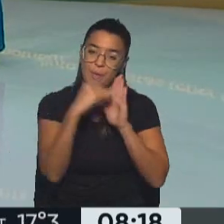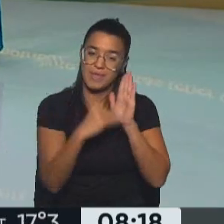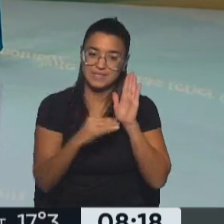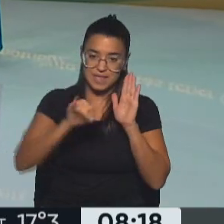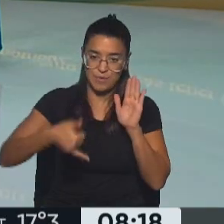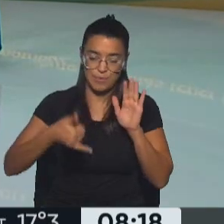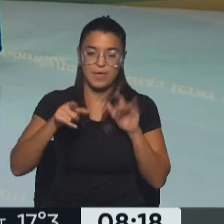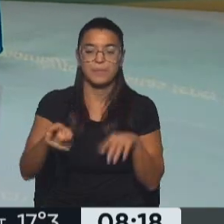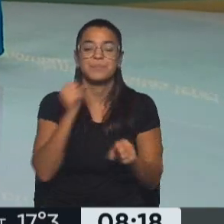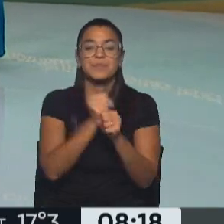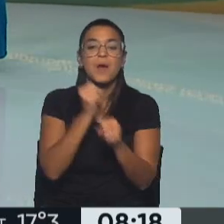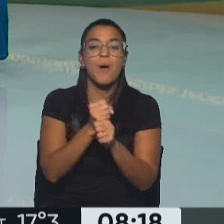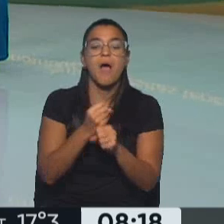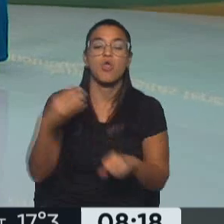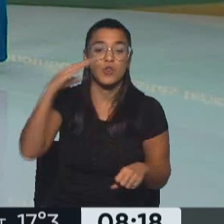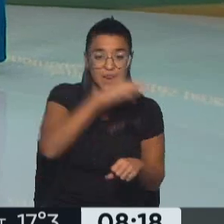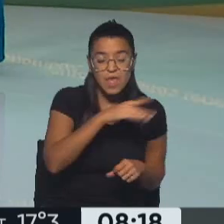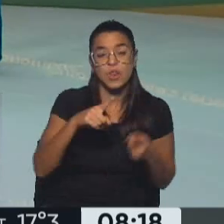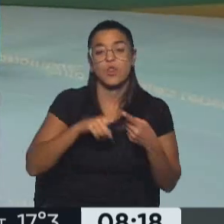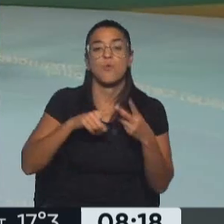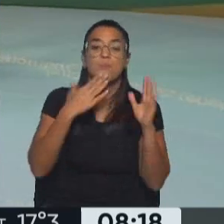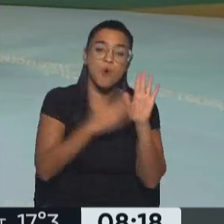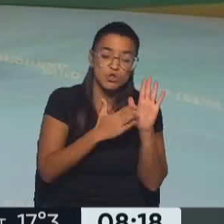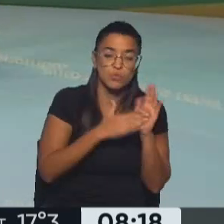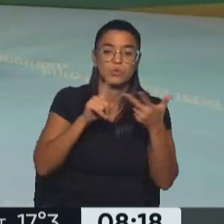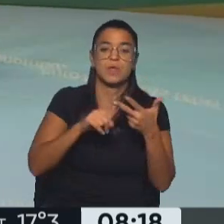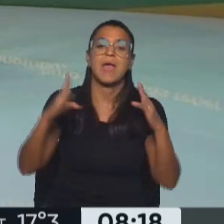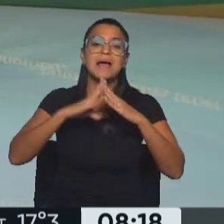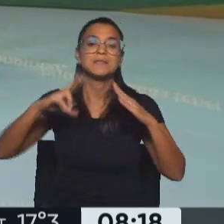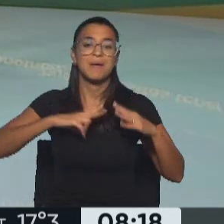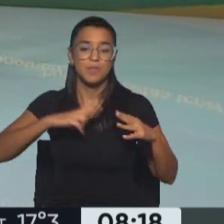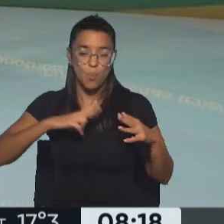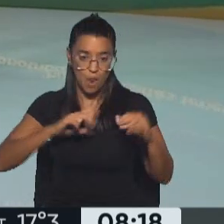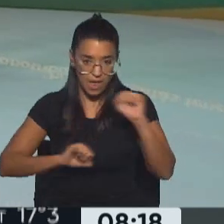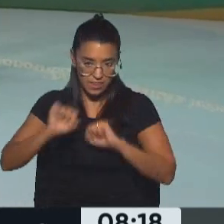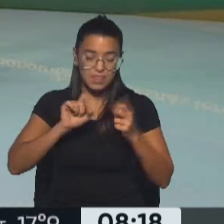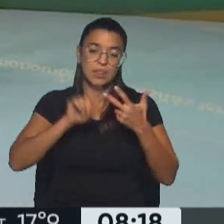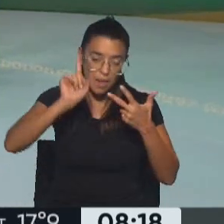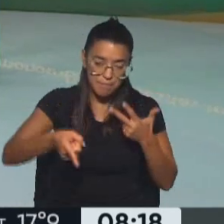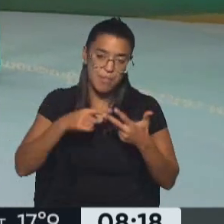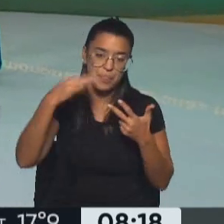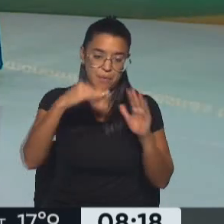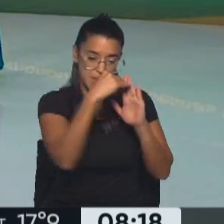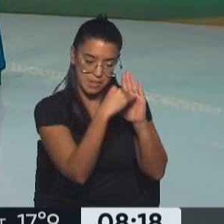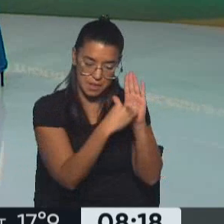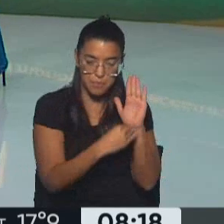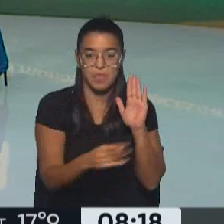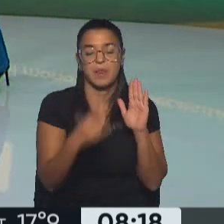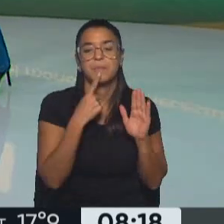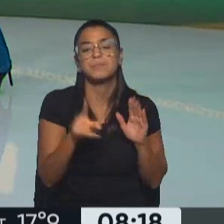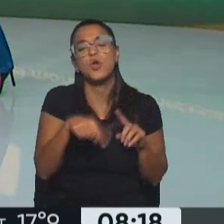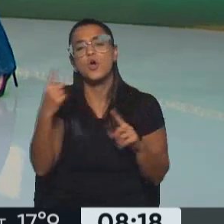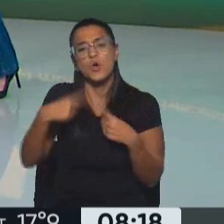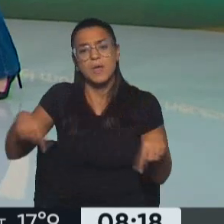reiteramos, trabajadores sin ingresos, monotributistas y casas particulares se van a tener que inscribir. Otra cosa